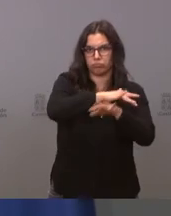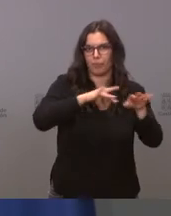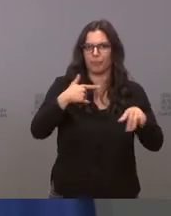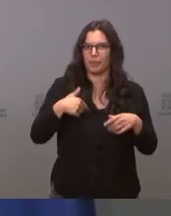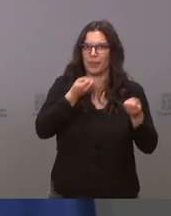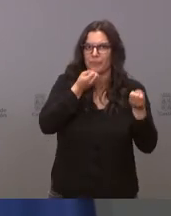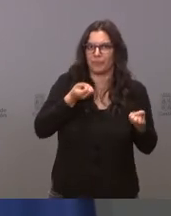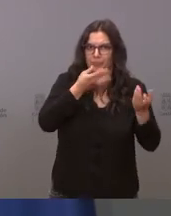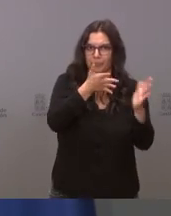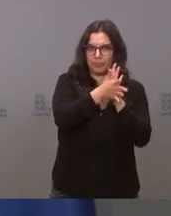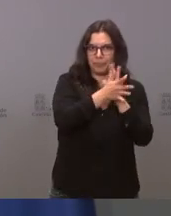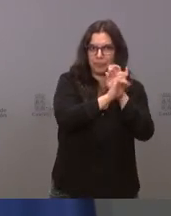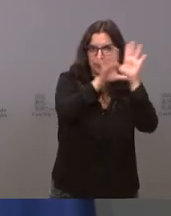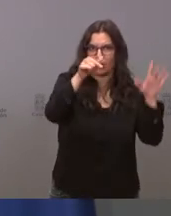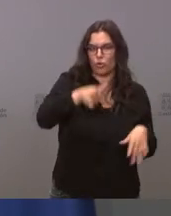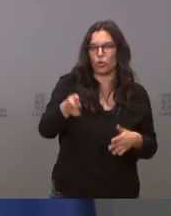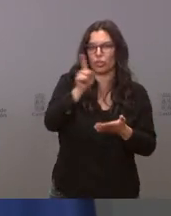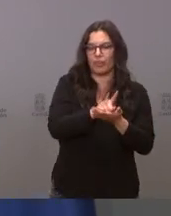trasladado y se lo vamos a trasladar hoy de nuevo